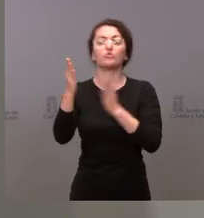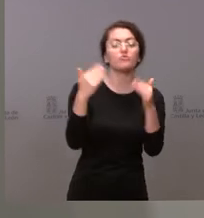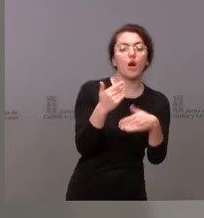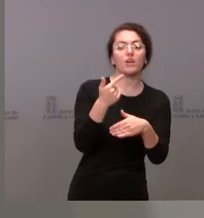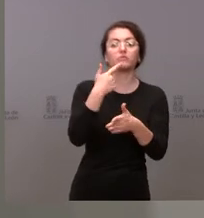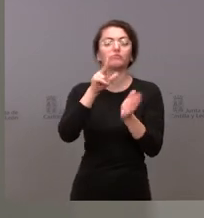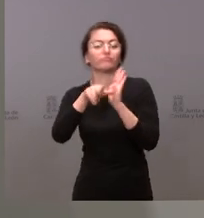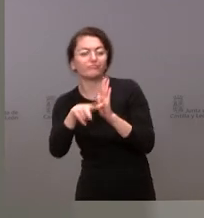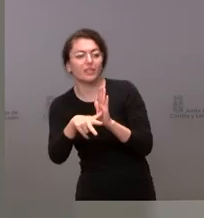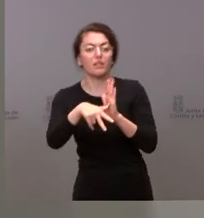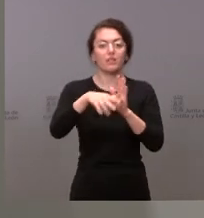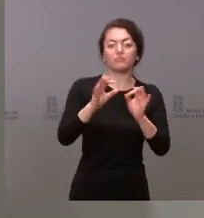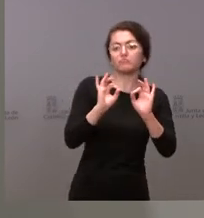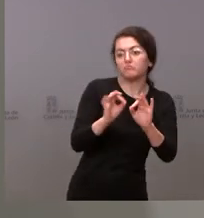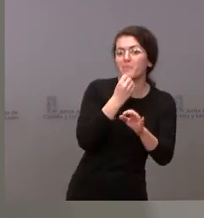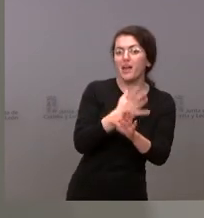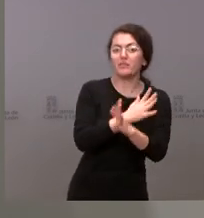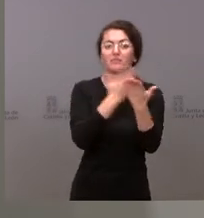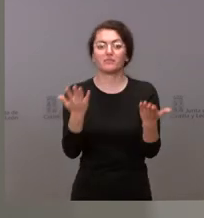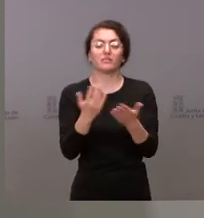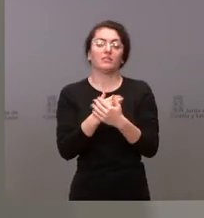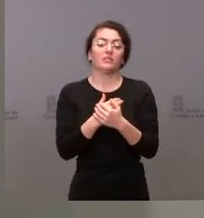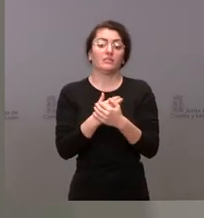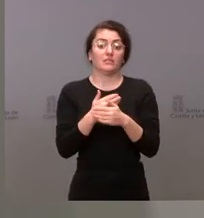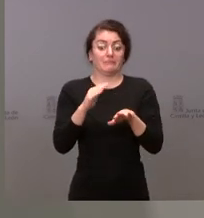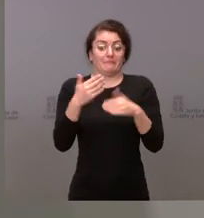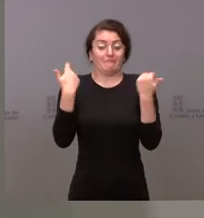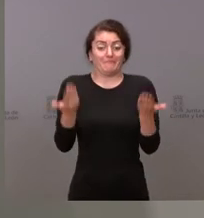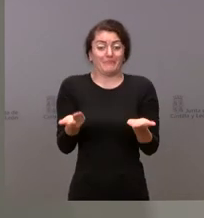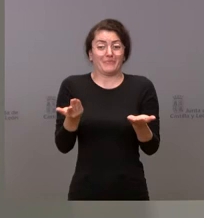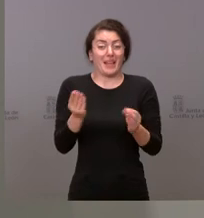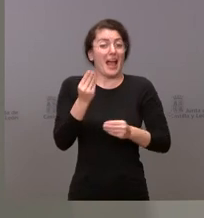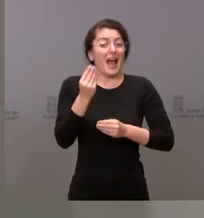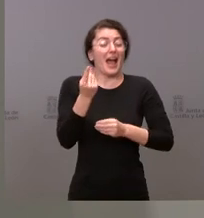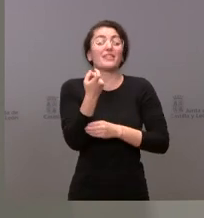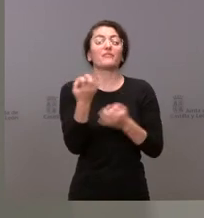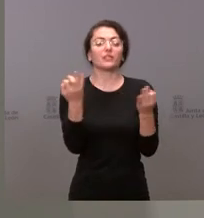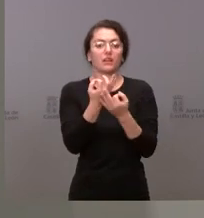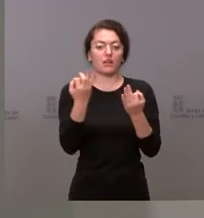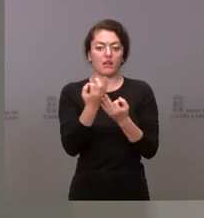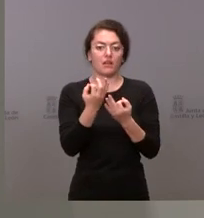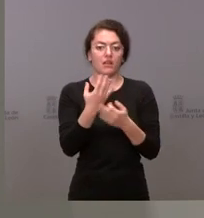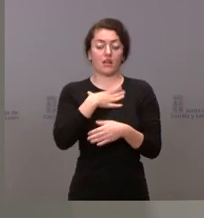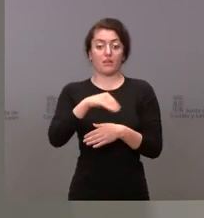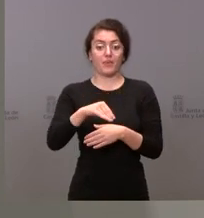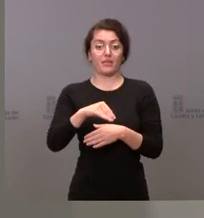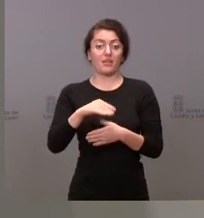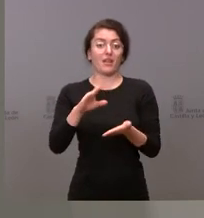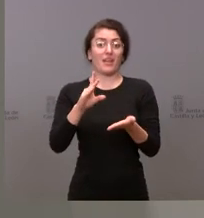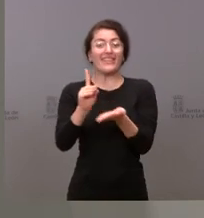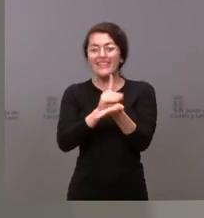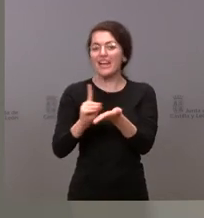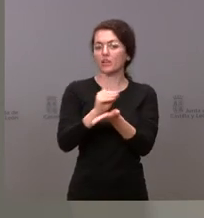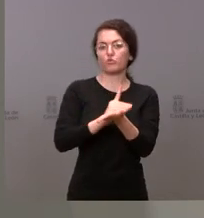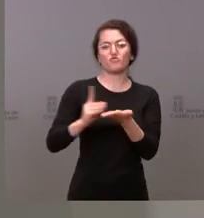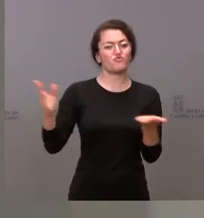tenemos aquí estas demoras tenemos allí y para eso lo primero es ser capaces de poner todos los números que